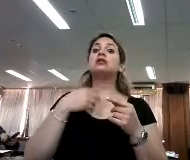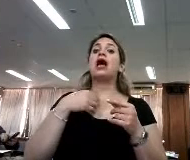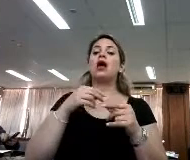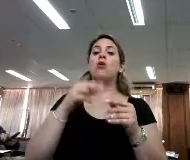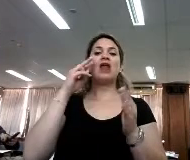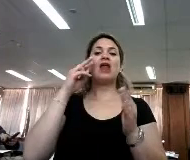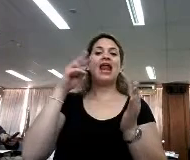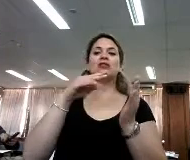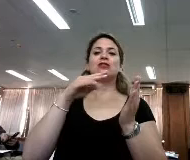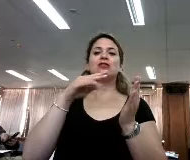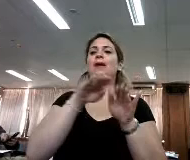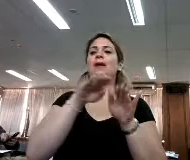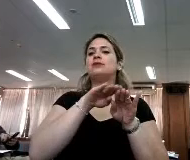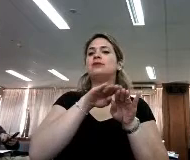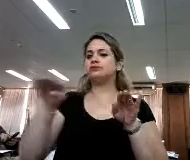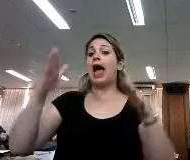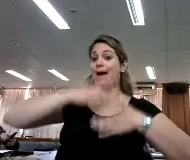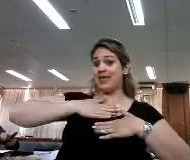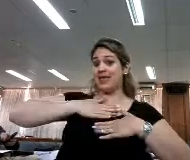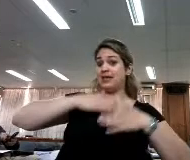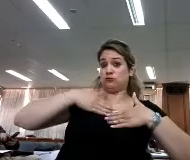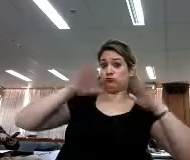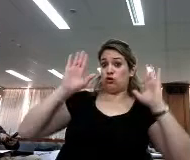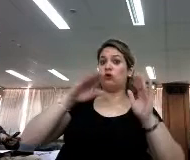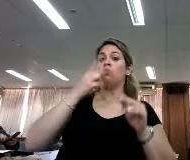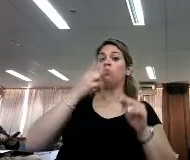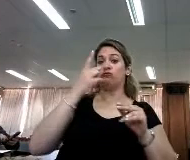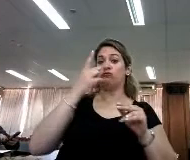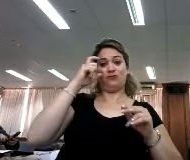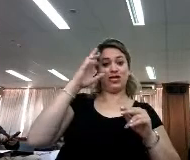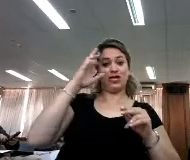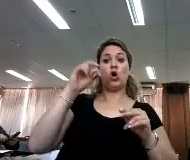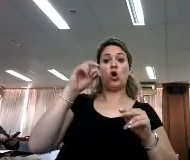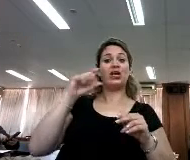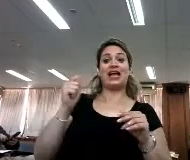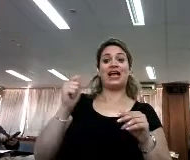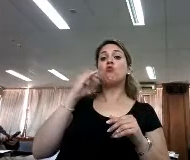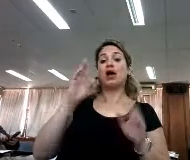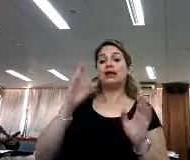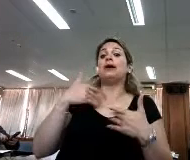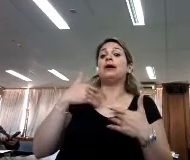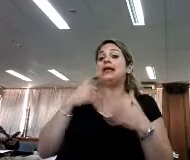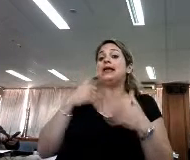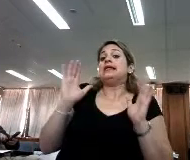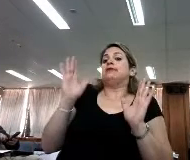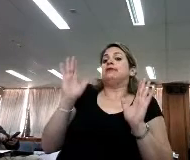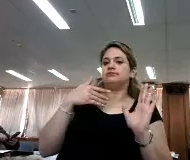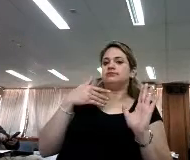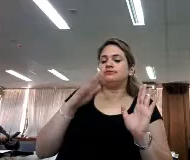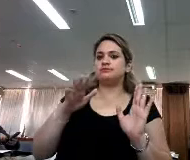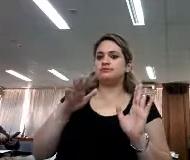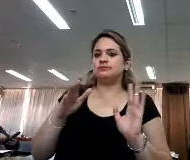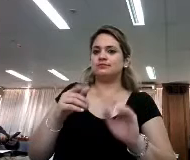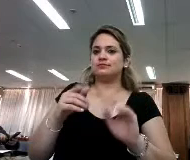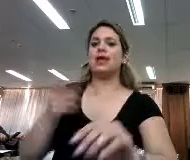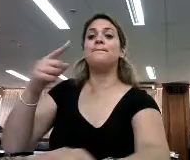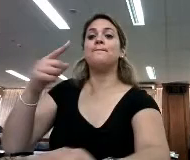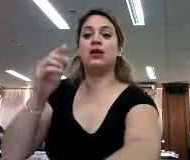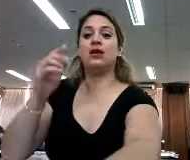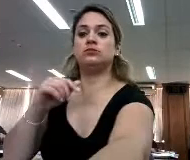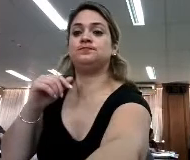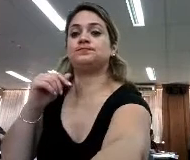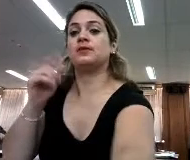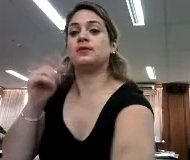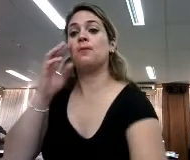porque a mí, Verónica Juárez, ya me interfiere este tipo de lectura, pero bueno, pues sí, por eso mismo vemos mucho